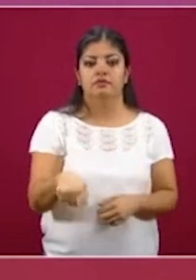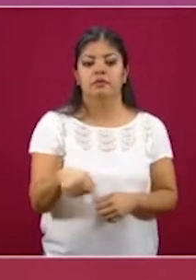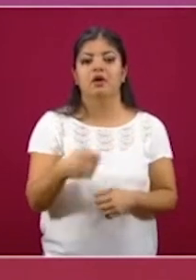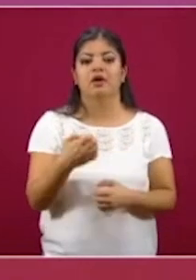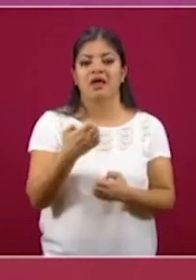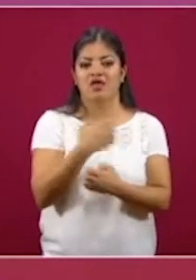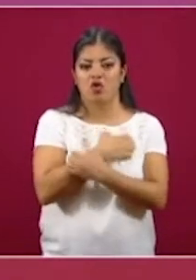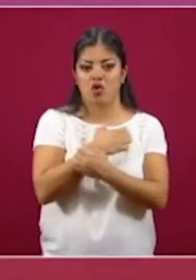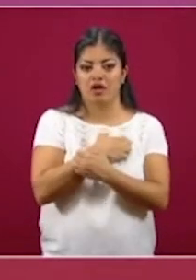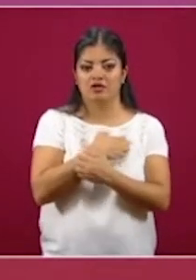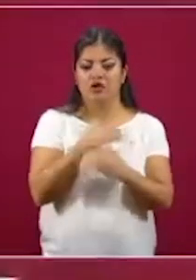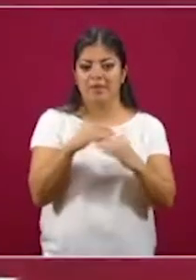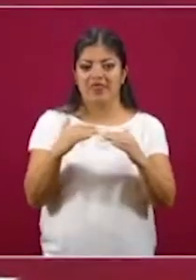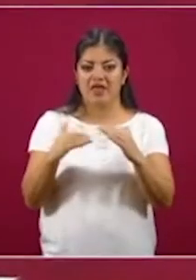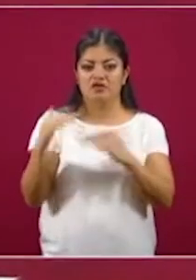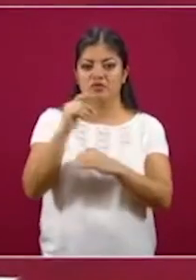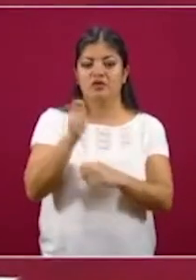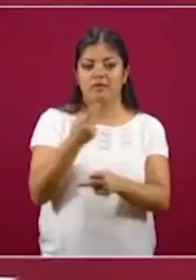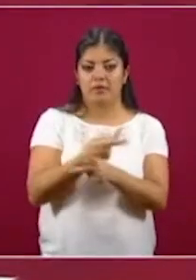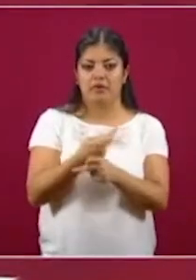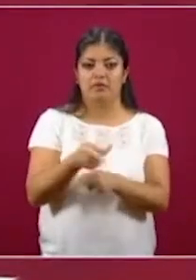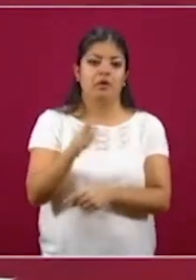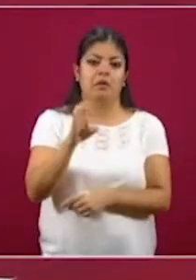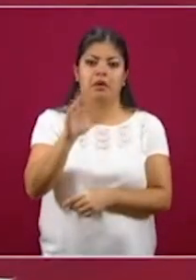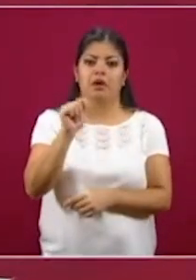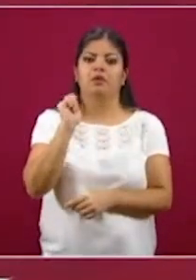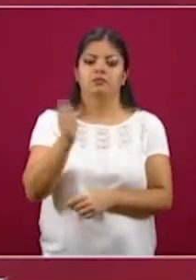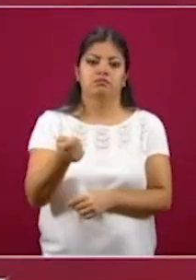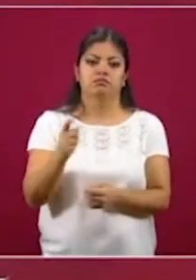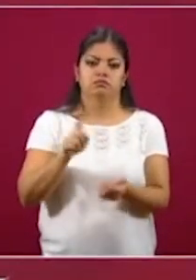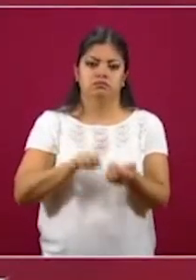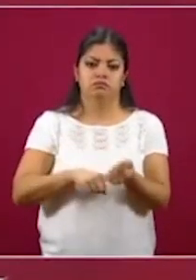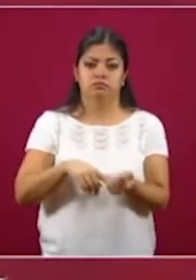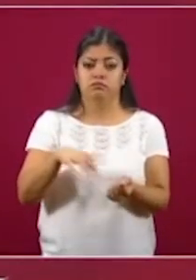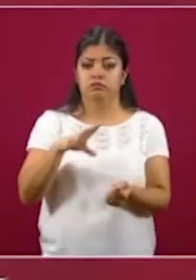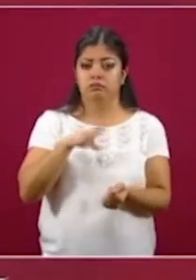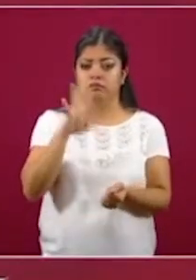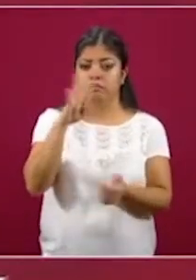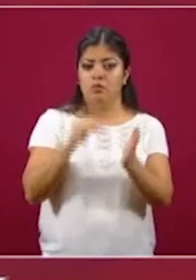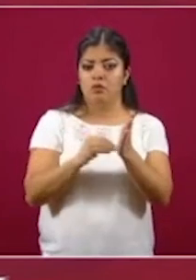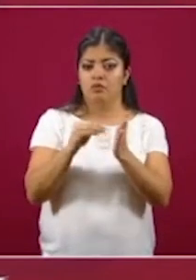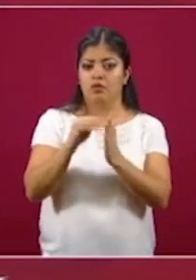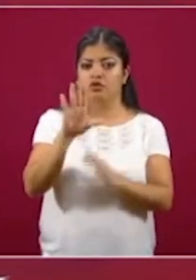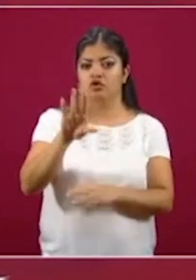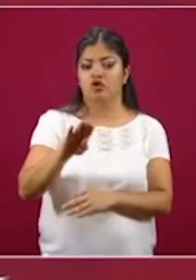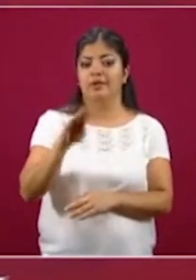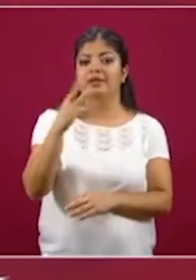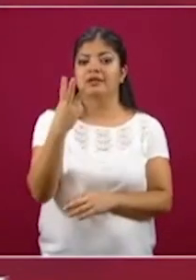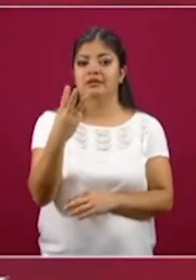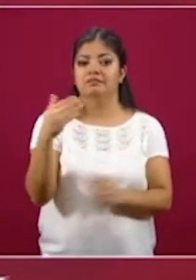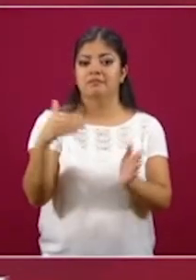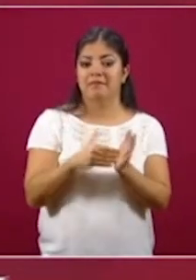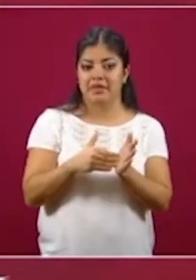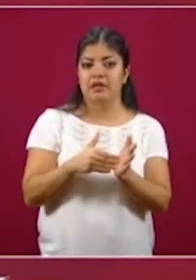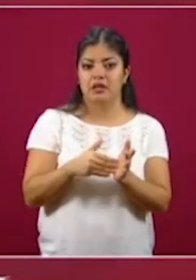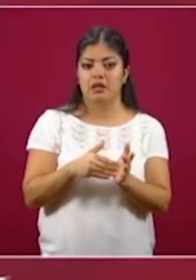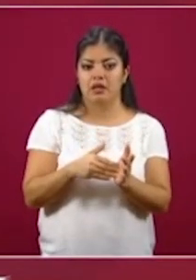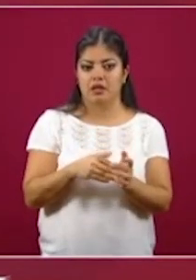superior la beca es universal y estamos apoyando a 4 millones 93 mil becarios.